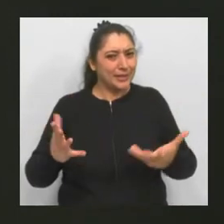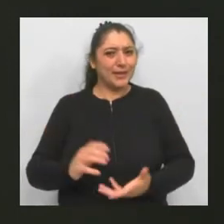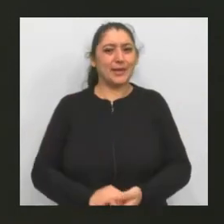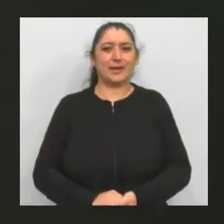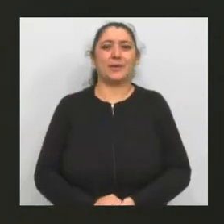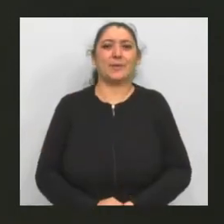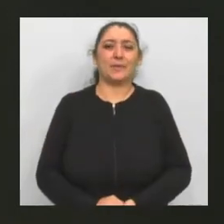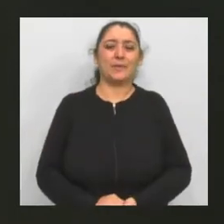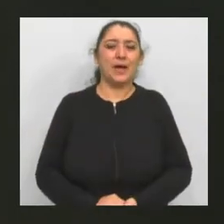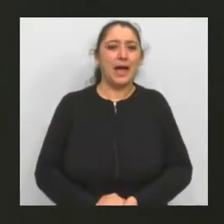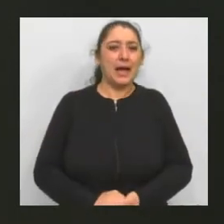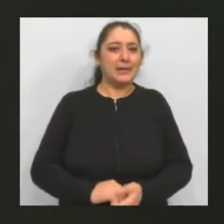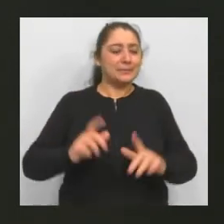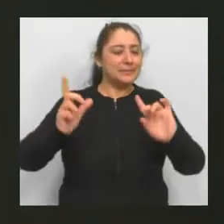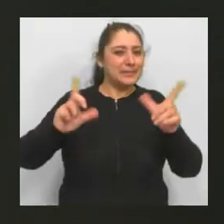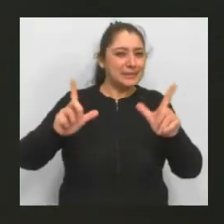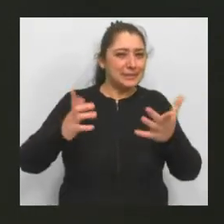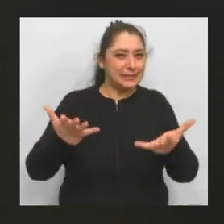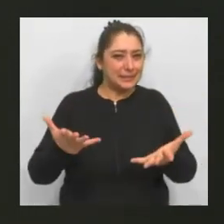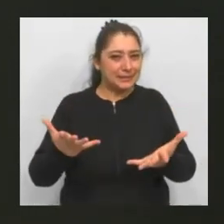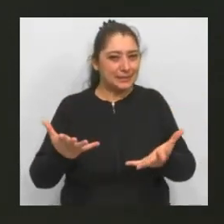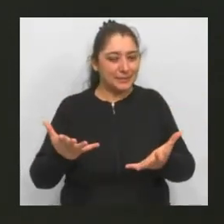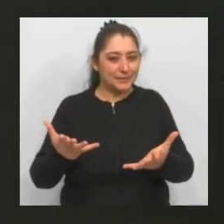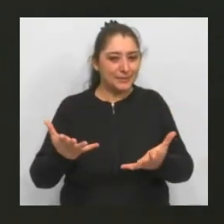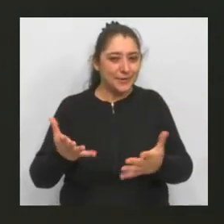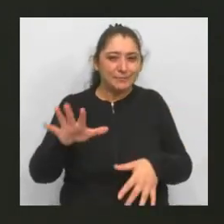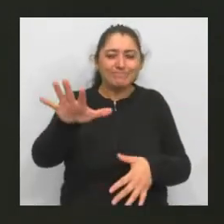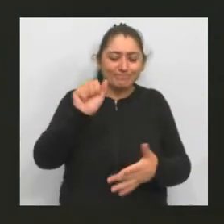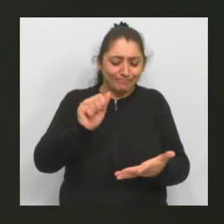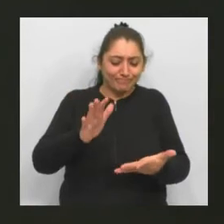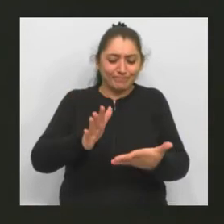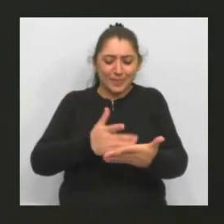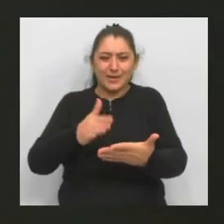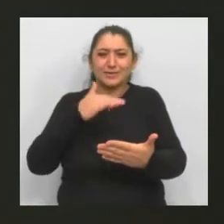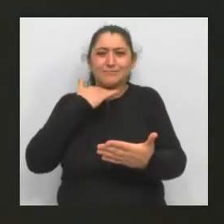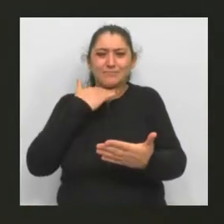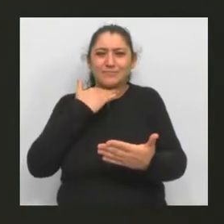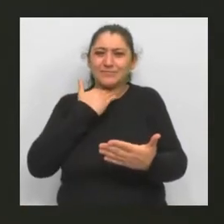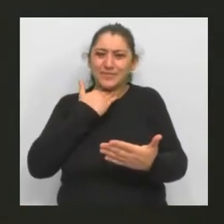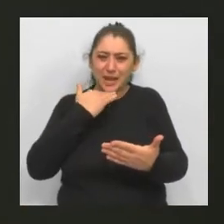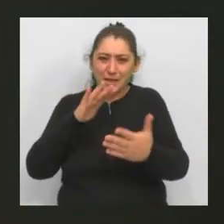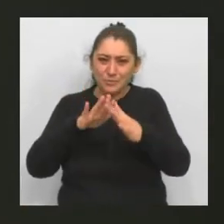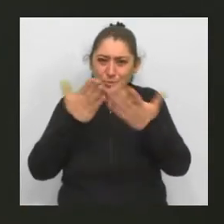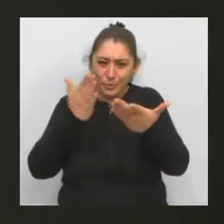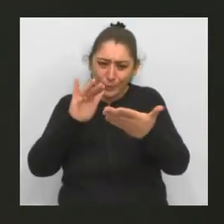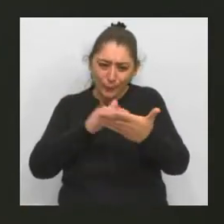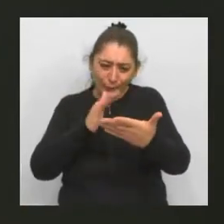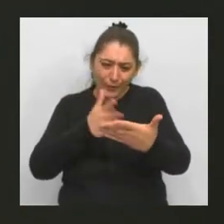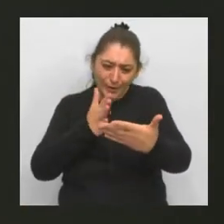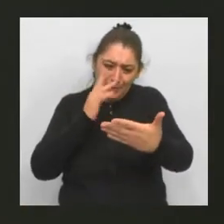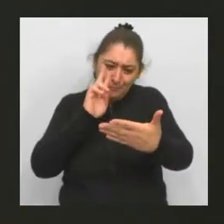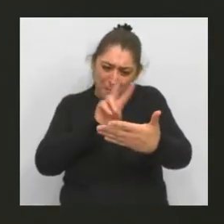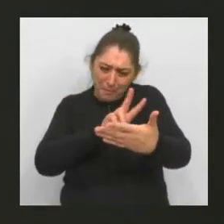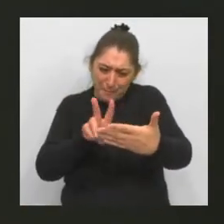recurrido, además de la televisión, de las series, hemos vuelto a agarrar algunos libros para releer y para reencontrarnos con ese producto de